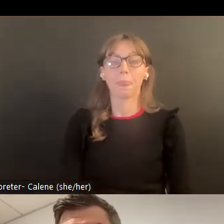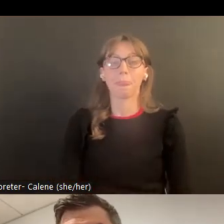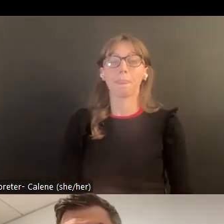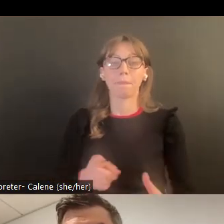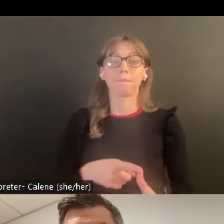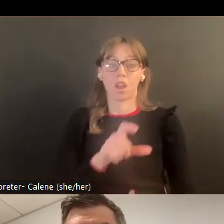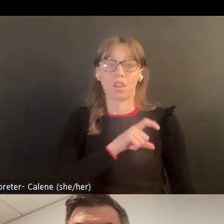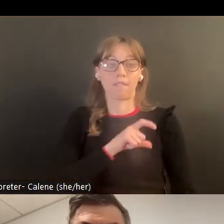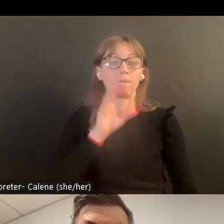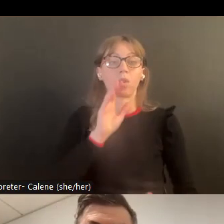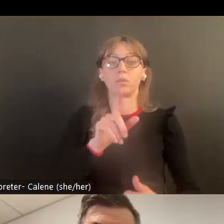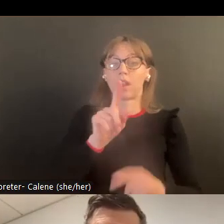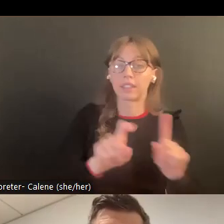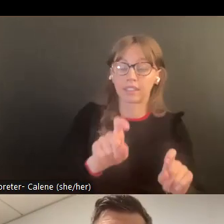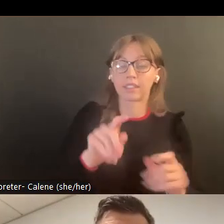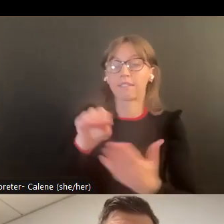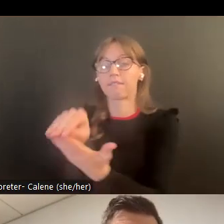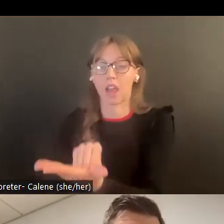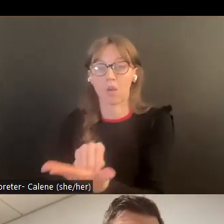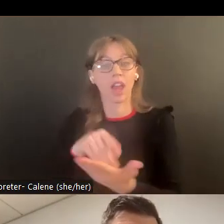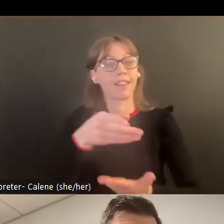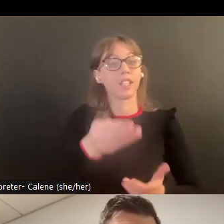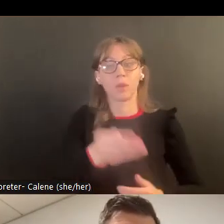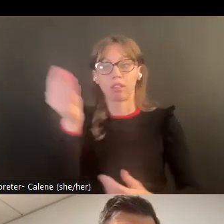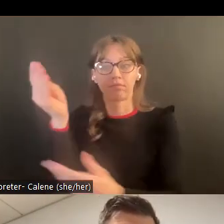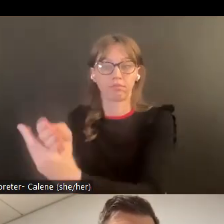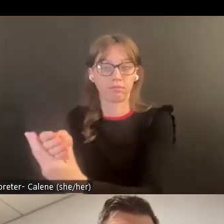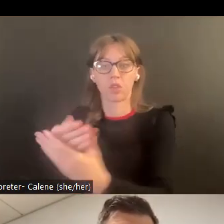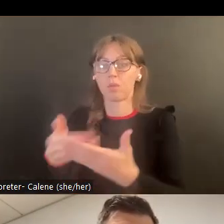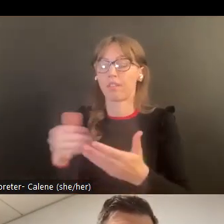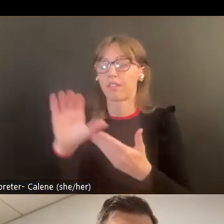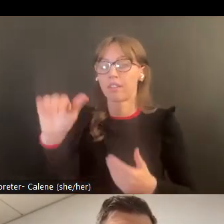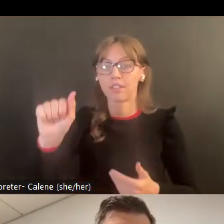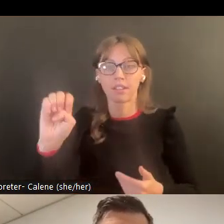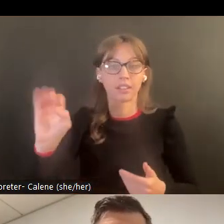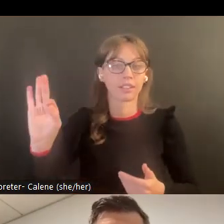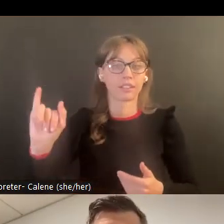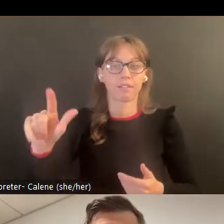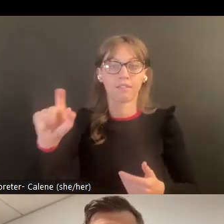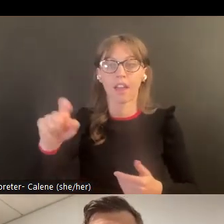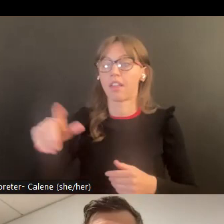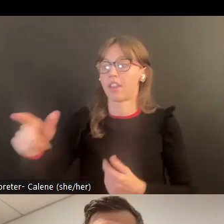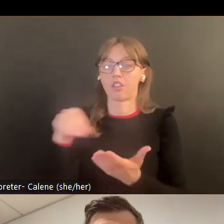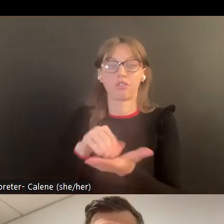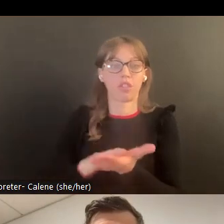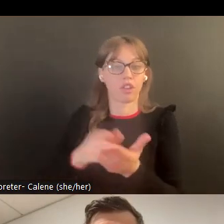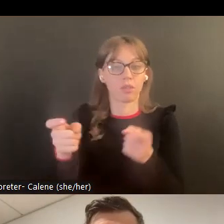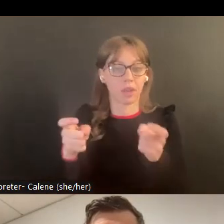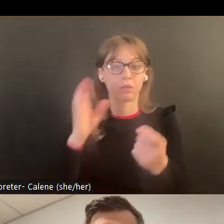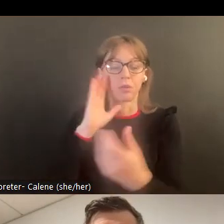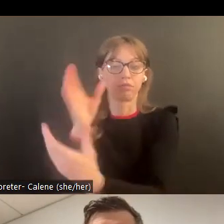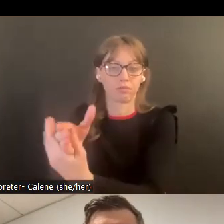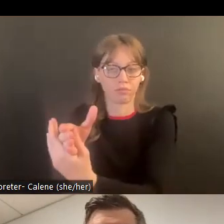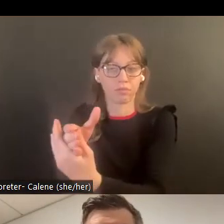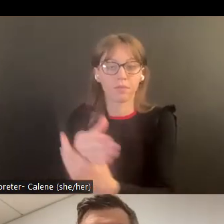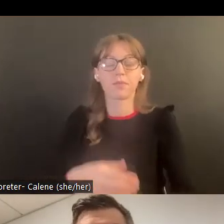de diferente manera. Entonces, los agentes de cuartel, pues, llenarían esto y sería parte de sus archivos,